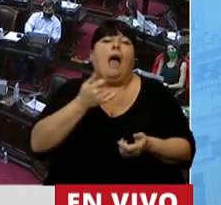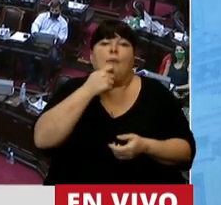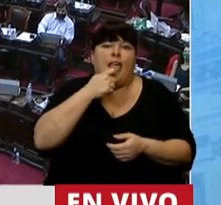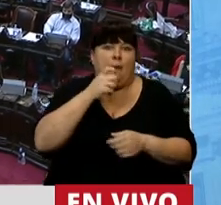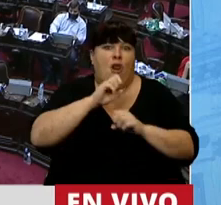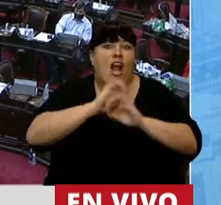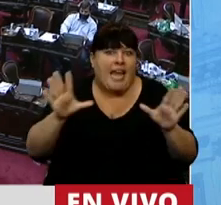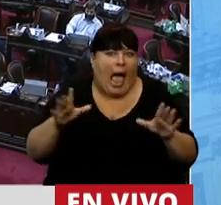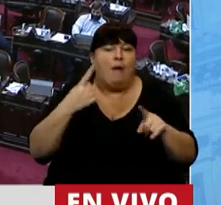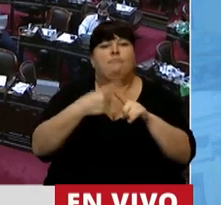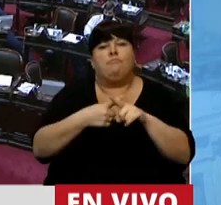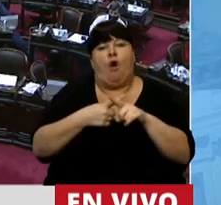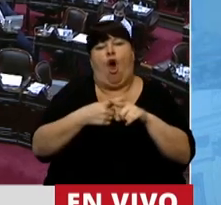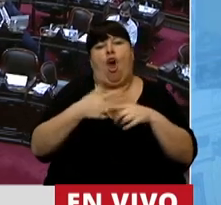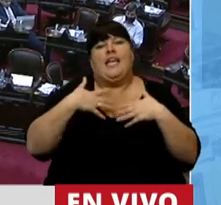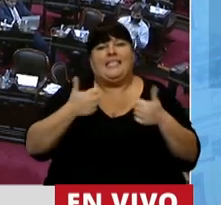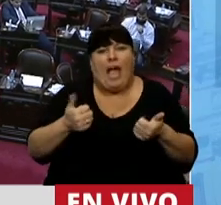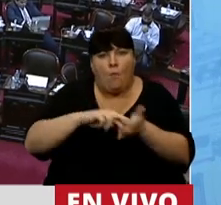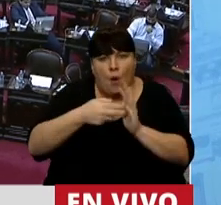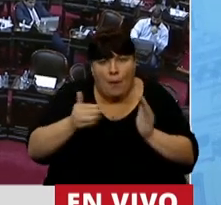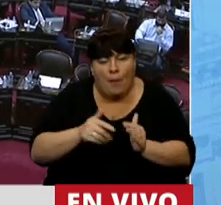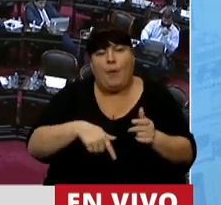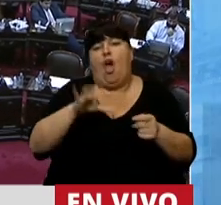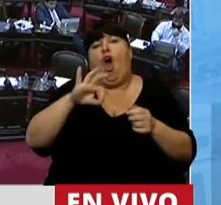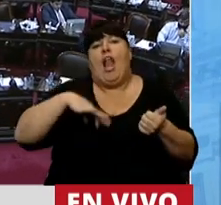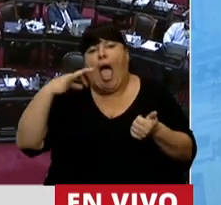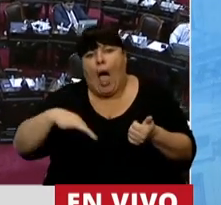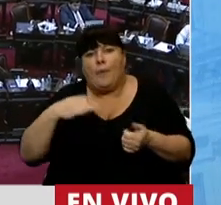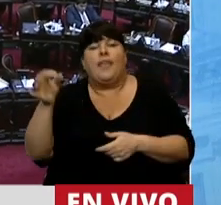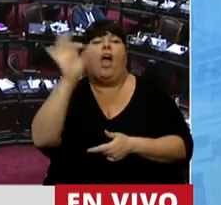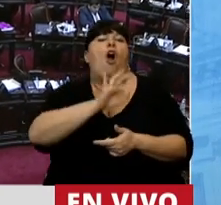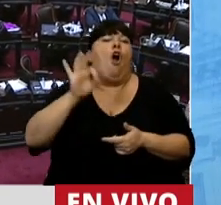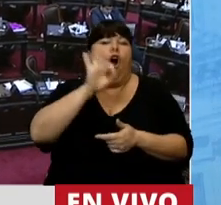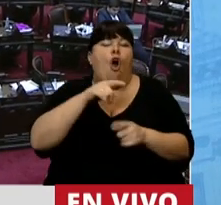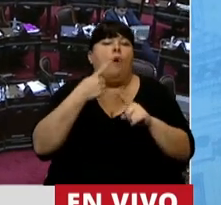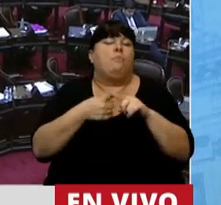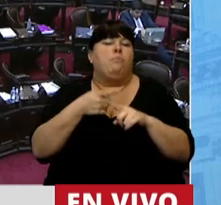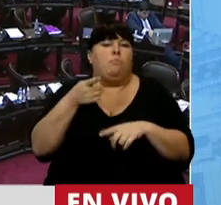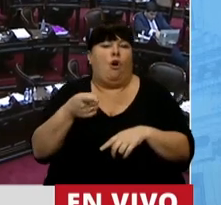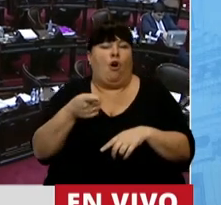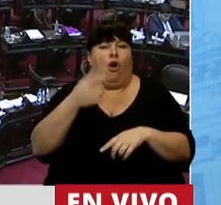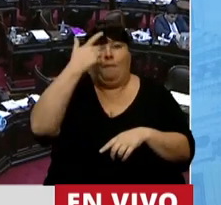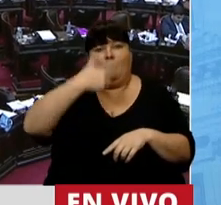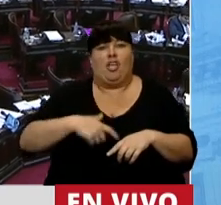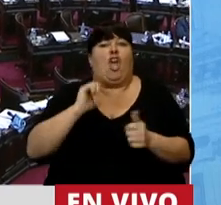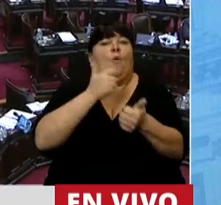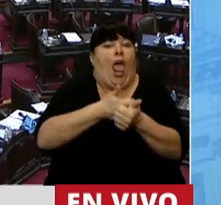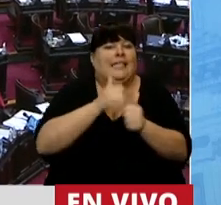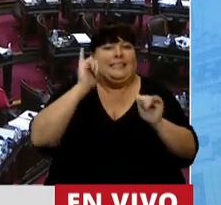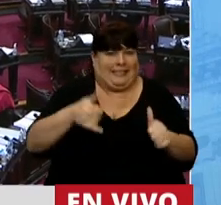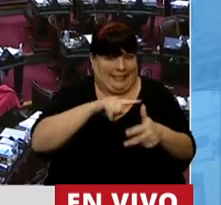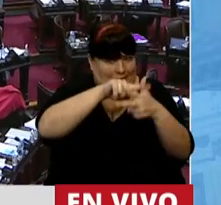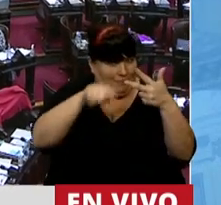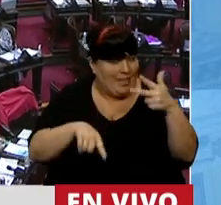gravedad, sea porque está afectada la salud, sea porque está afectada la vida, o sea porque está afectada la persona por una violación.